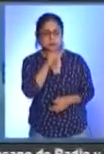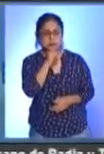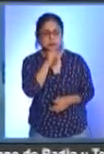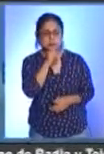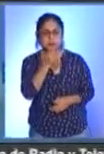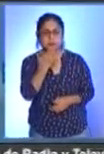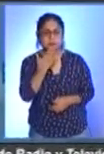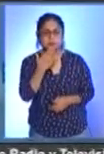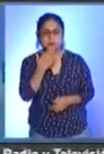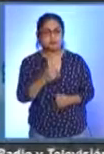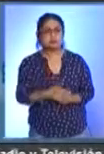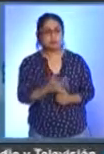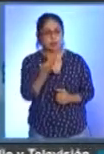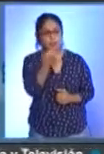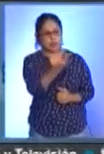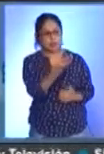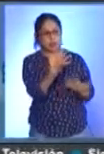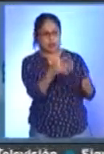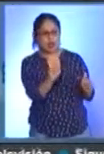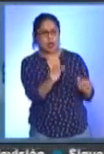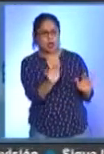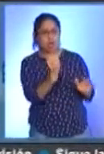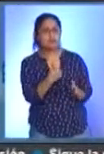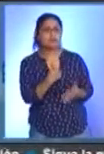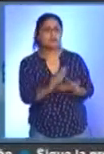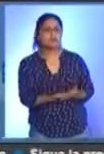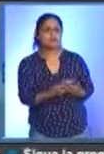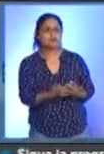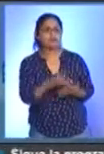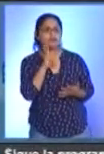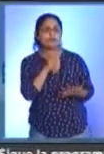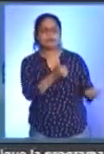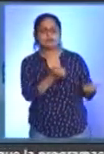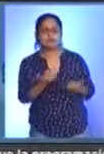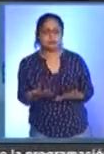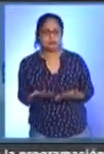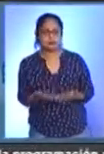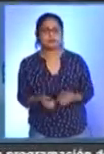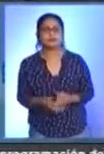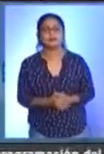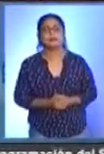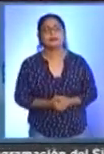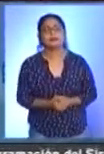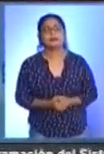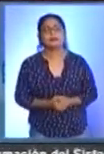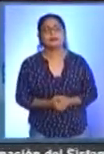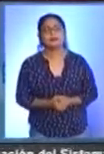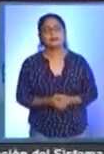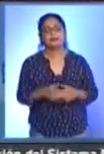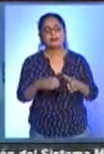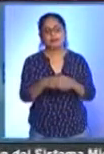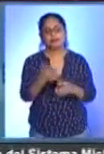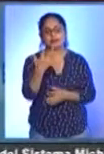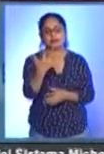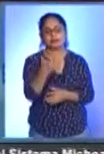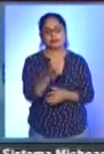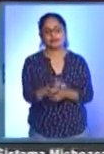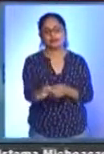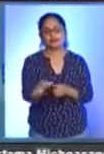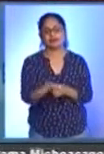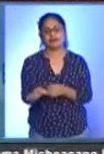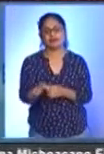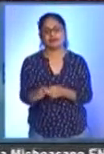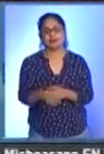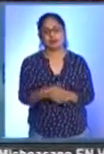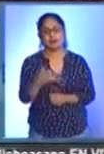sí es que ya están solicitadas y nada más estaremos esperando la remesa. Para las tenencias van a ser alrededor de